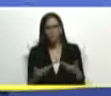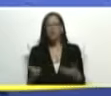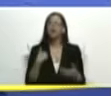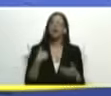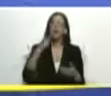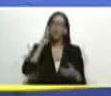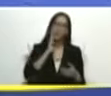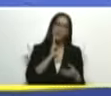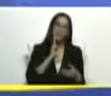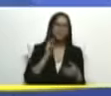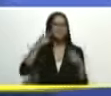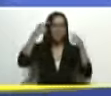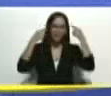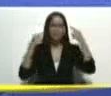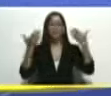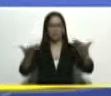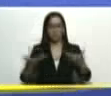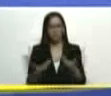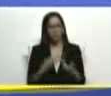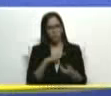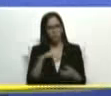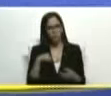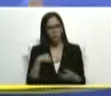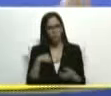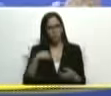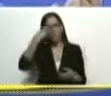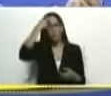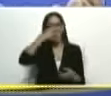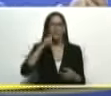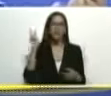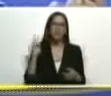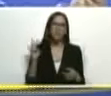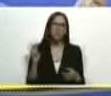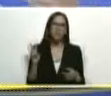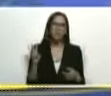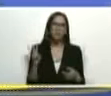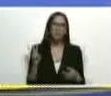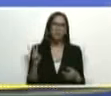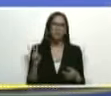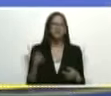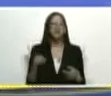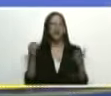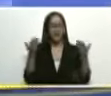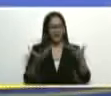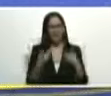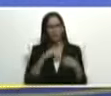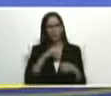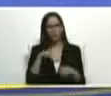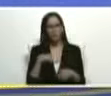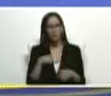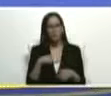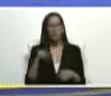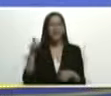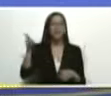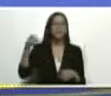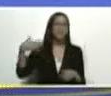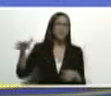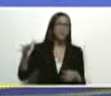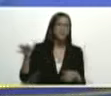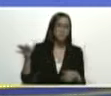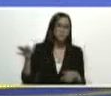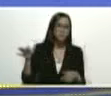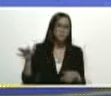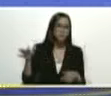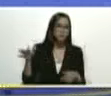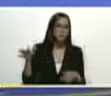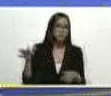bolivarianos chavistas acá nosotros pueblo de venezuela en general acá nosotros haya ellos y ellas